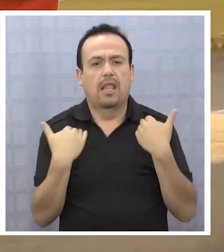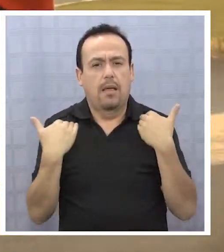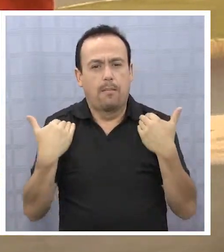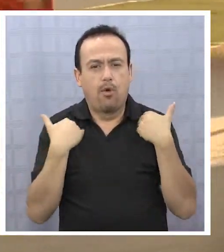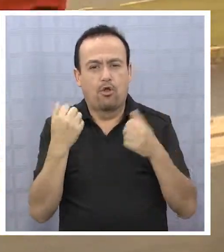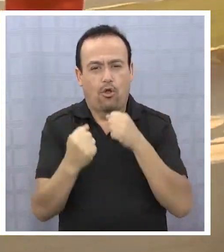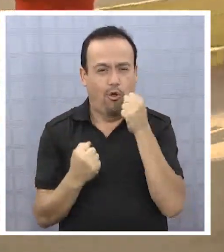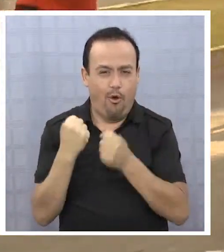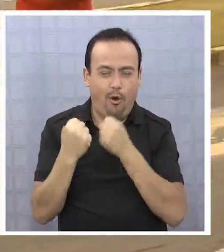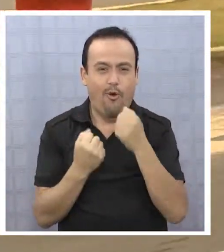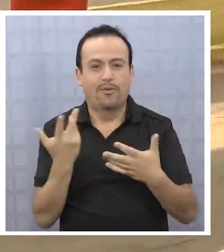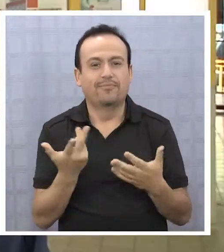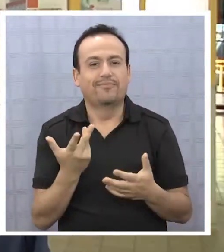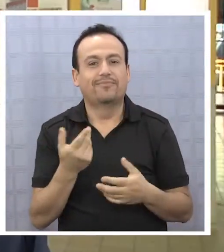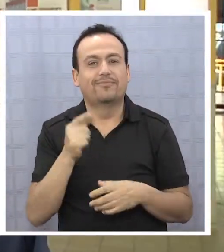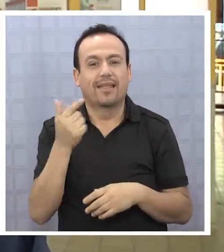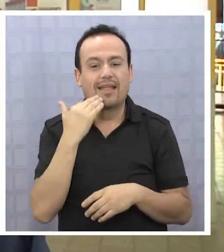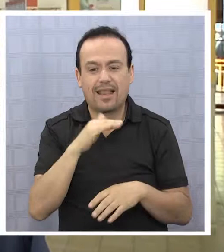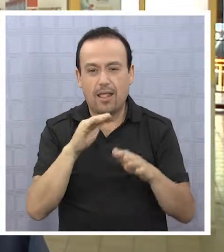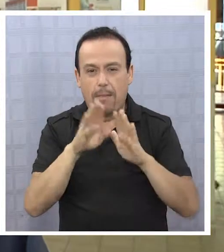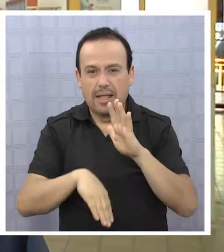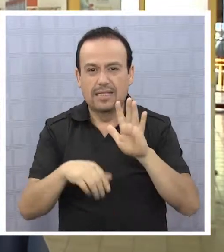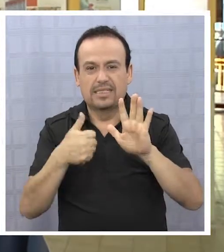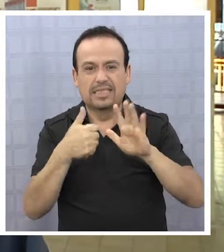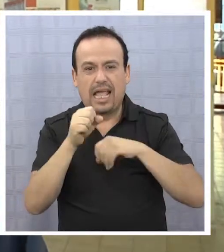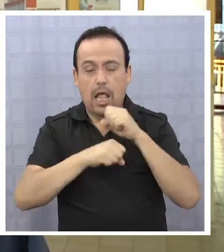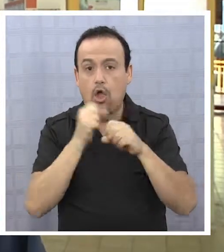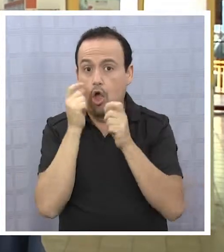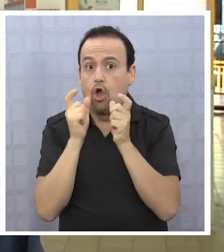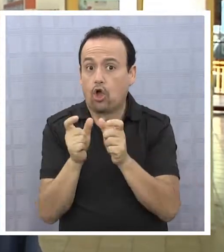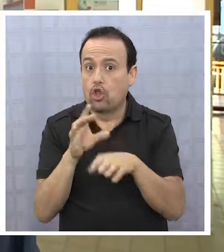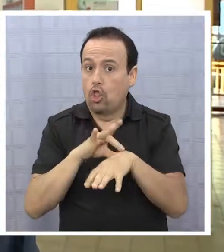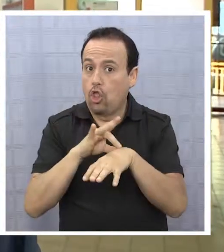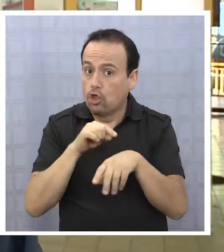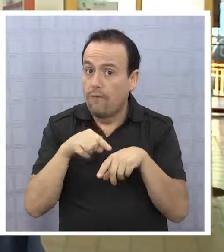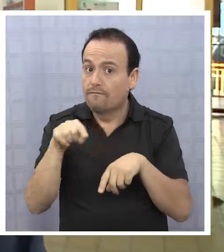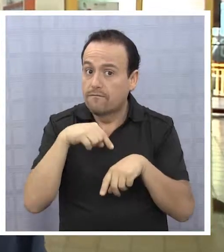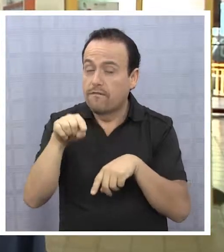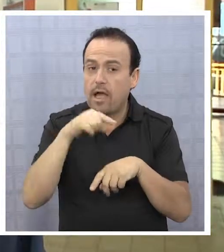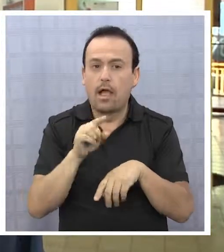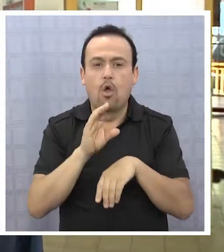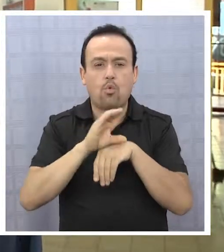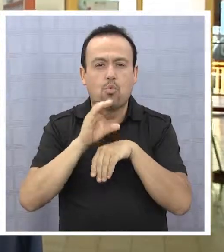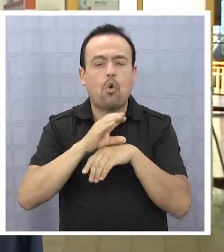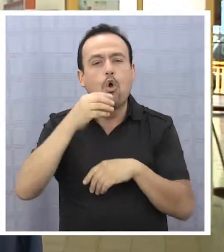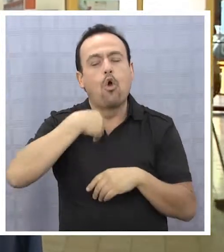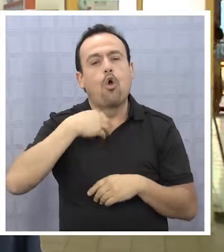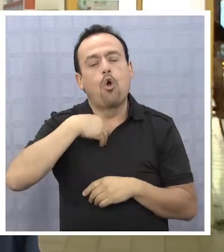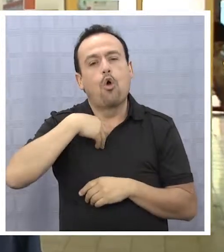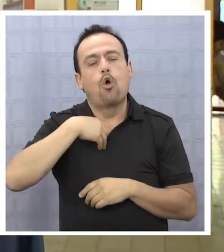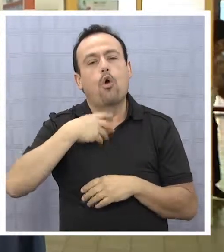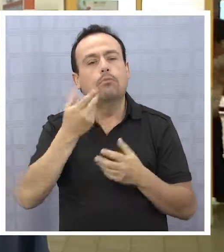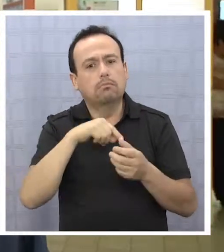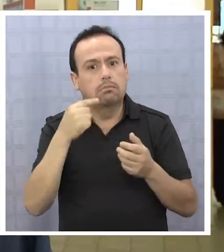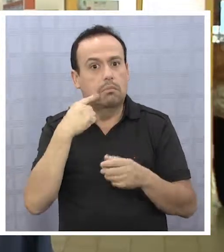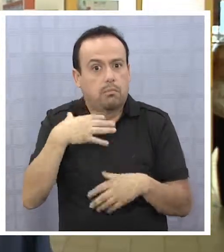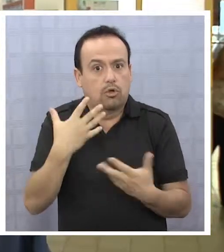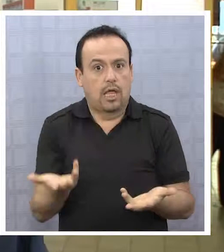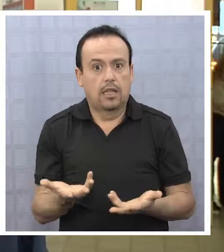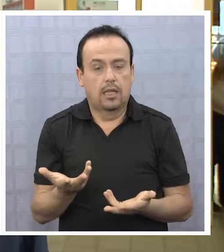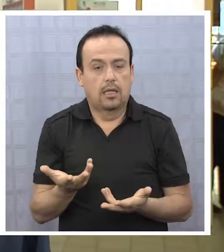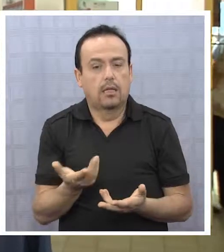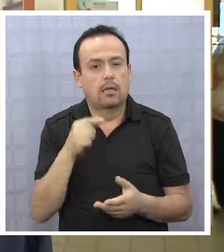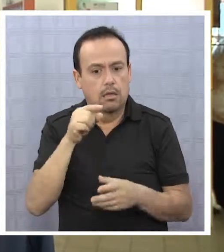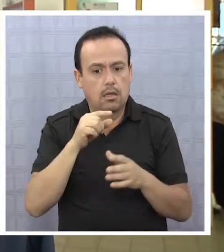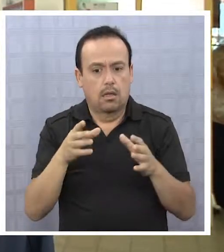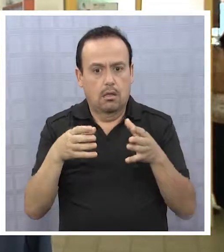Inclusive en el rango de los menores de 6 años, que son niños que están en control médico, que tienen que ir regularmente al consultorio, vemos que una población importante, casi el 10